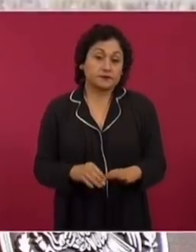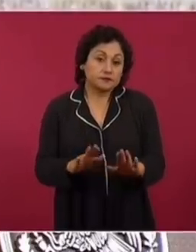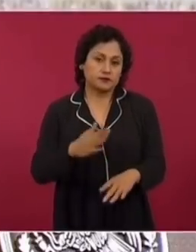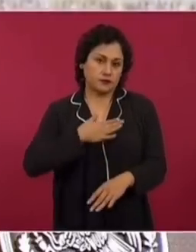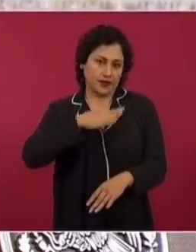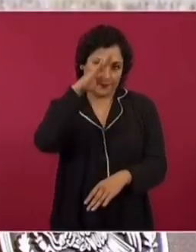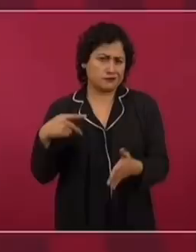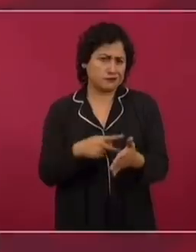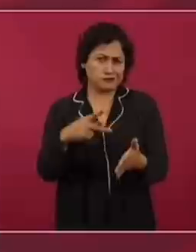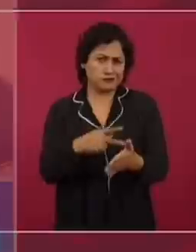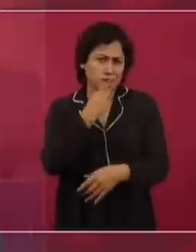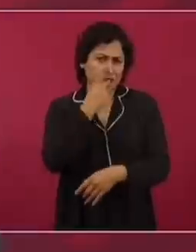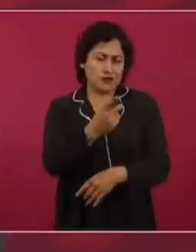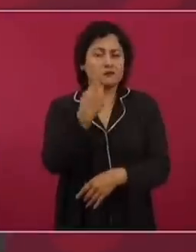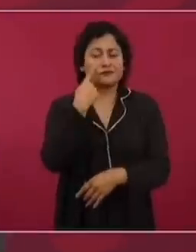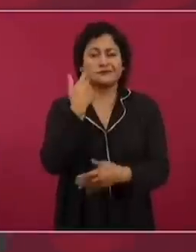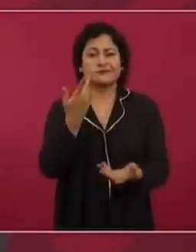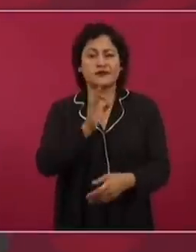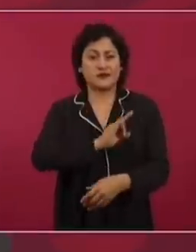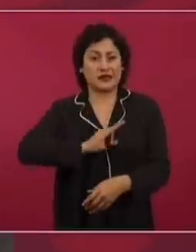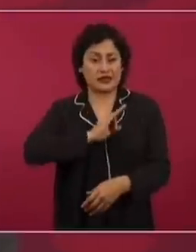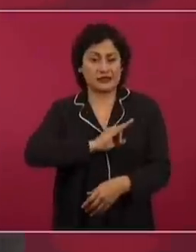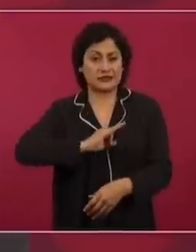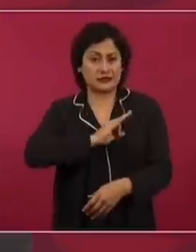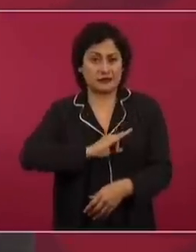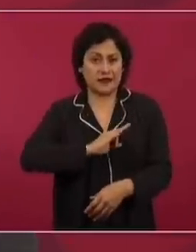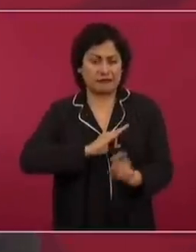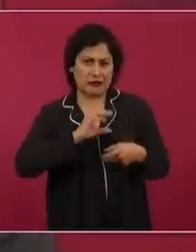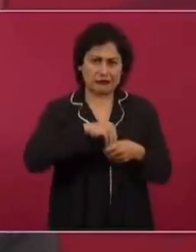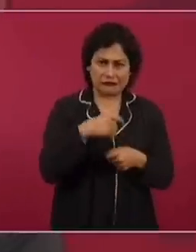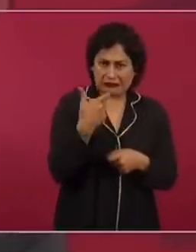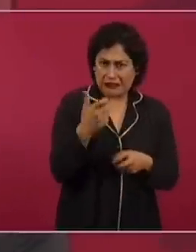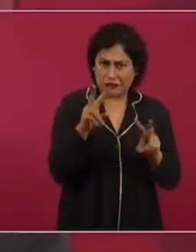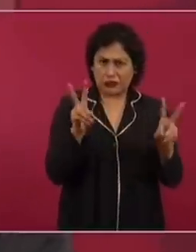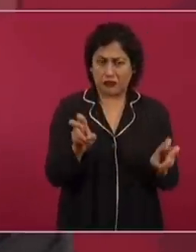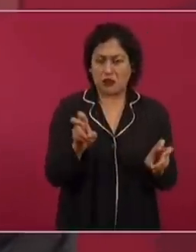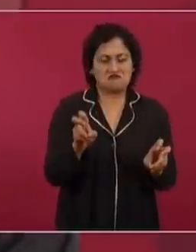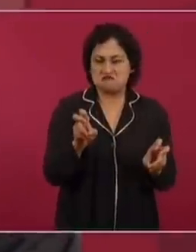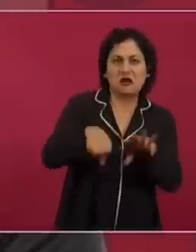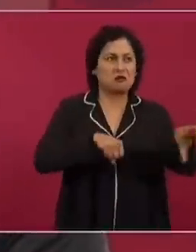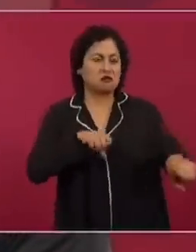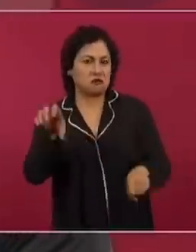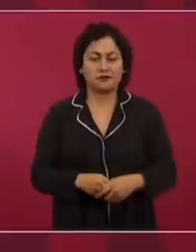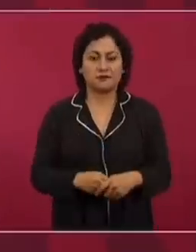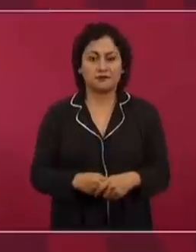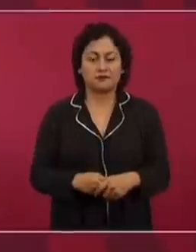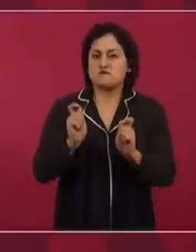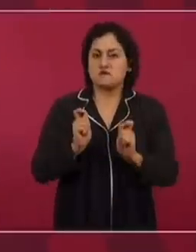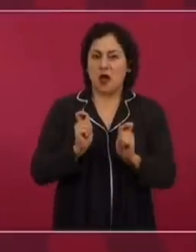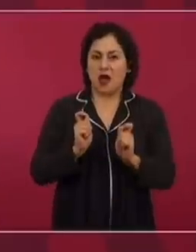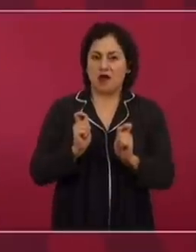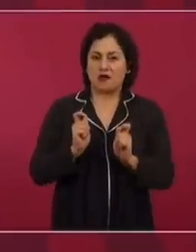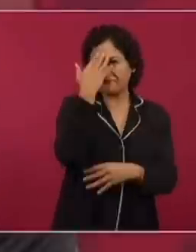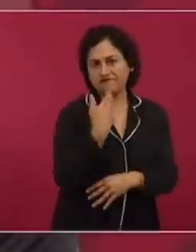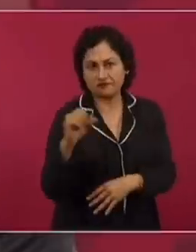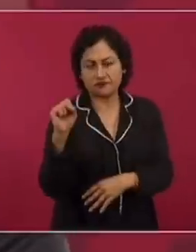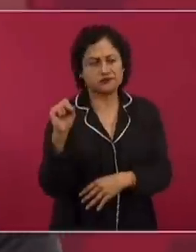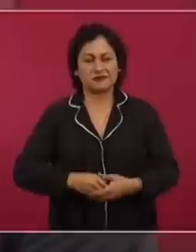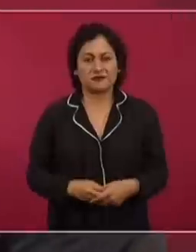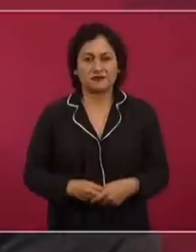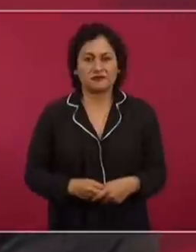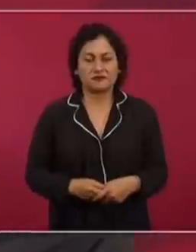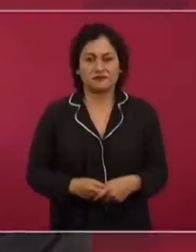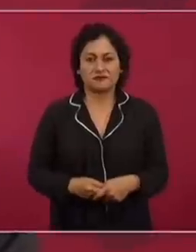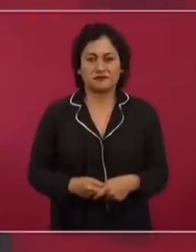pienso que la felicidad, siempre lo he dicho, no tiene que ver necesariamente con el dinero, con acumular bienes materiales, con títulos, fama, sino